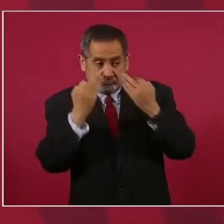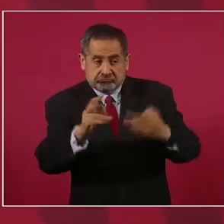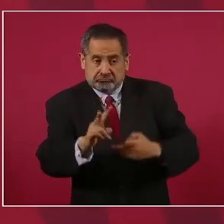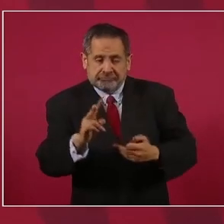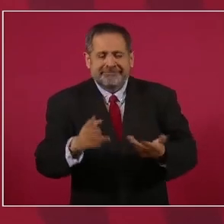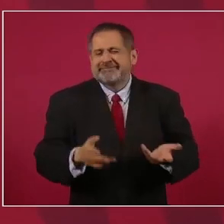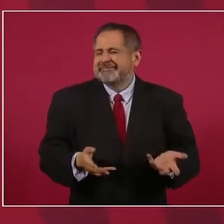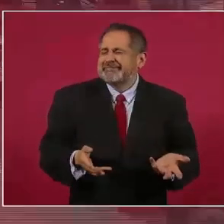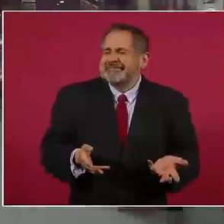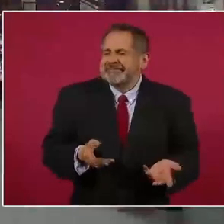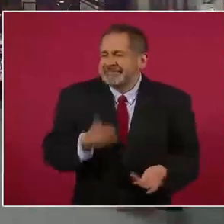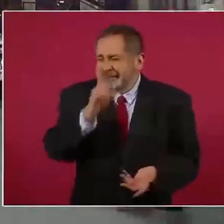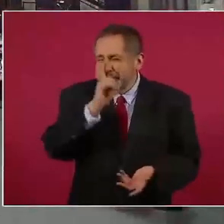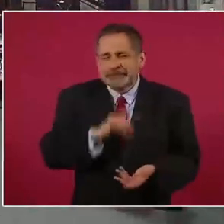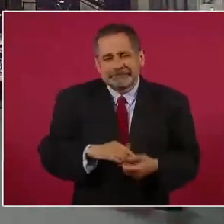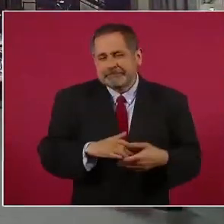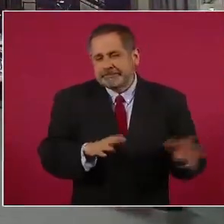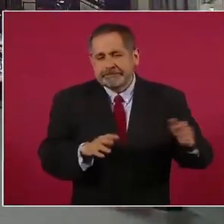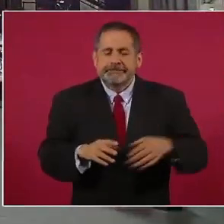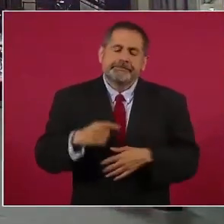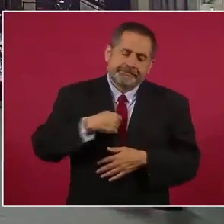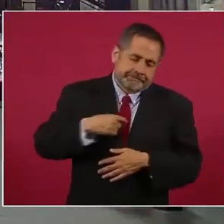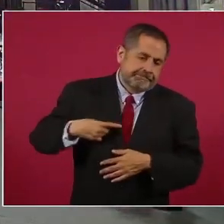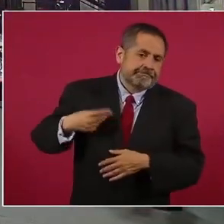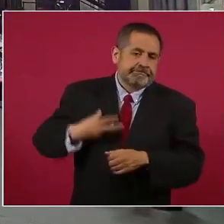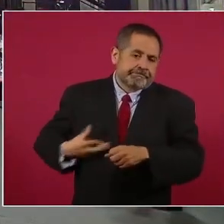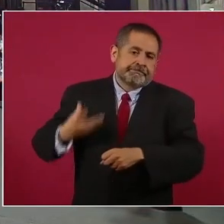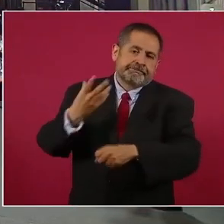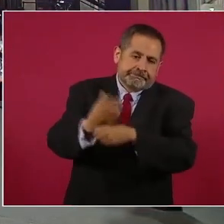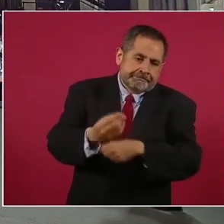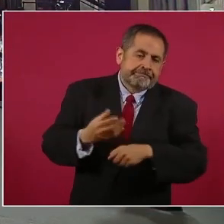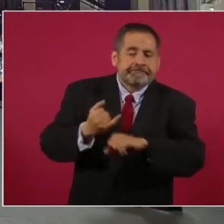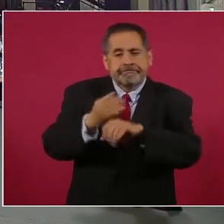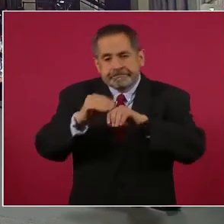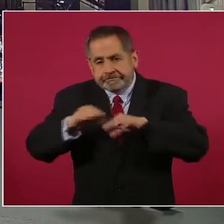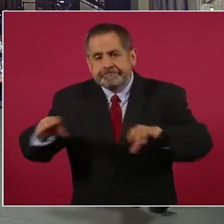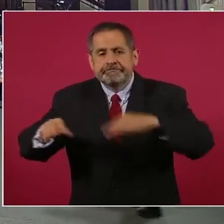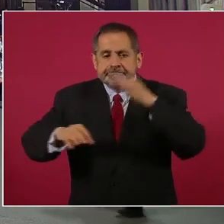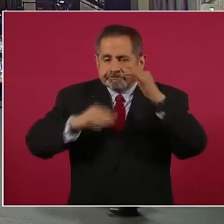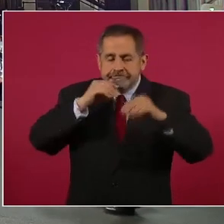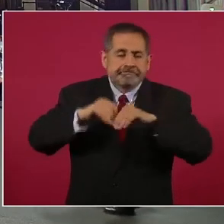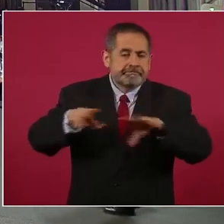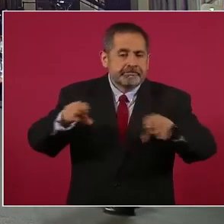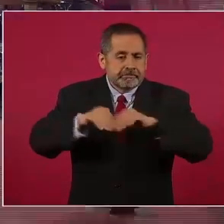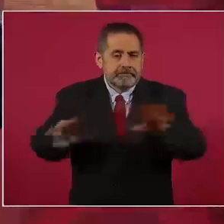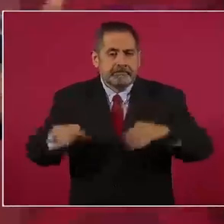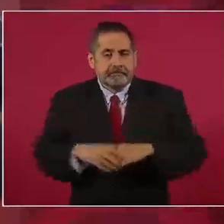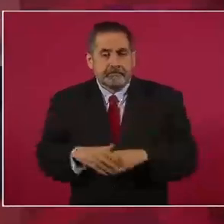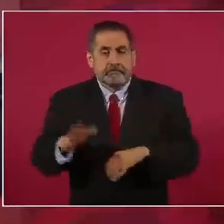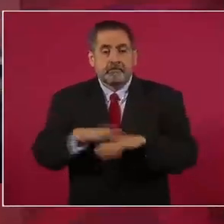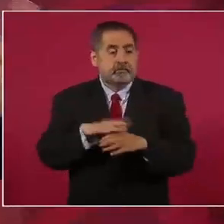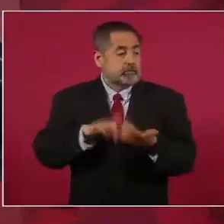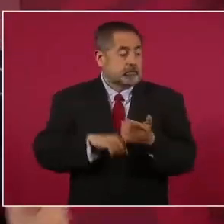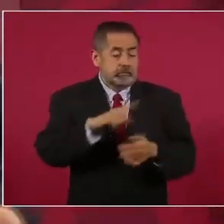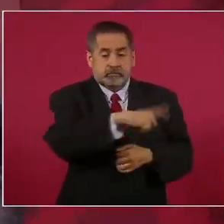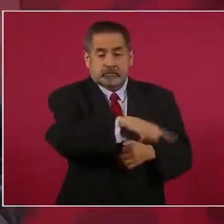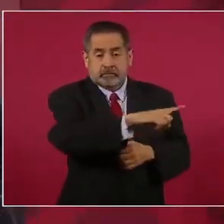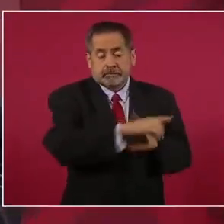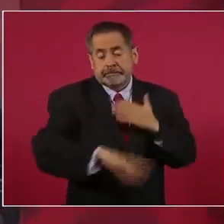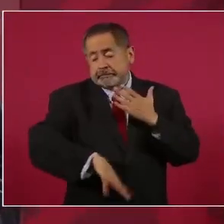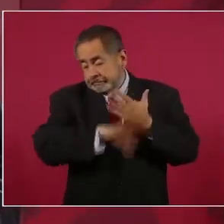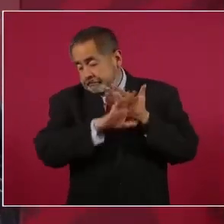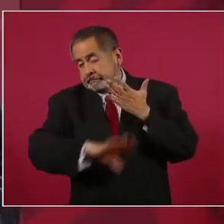Entonces, hay que estar informando, porque tienen campañas en contra de